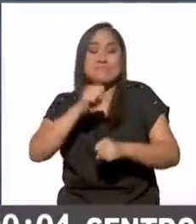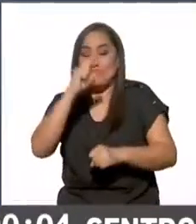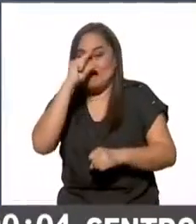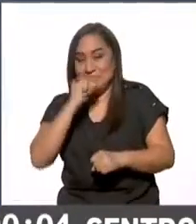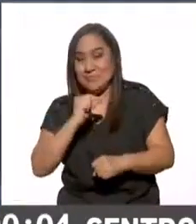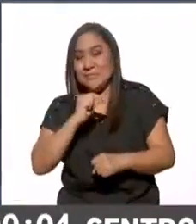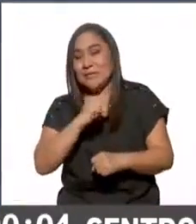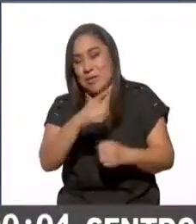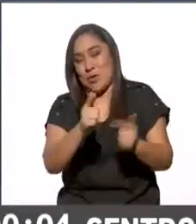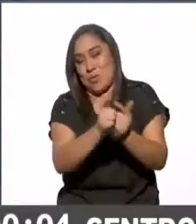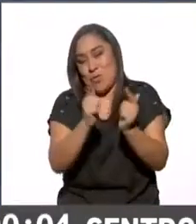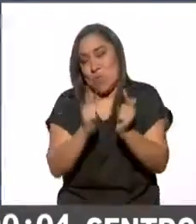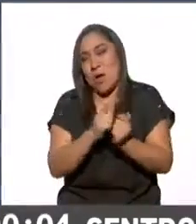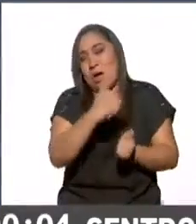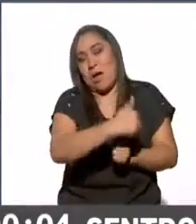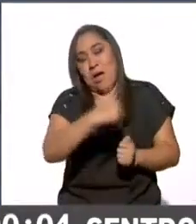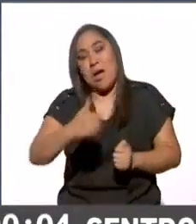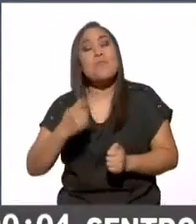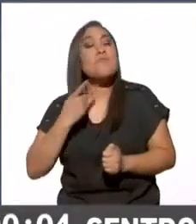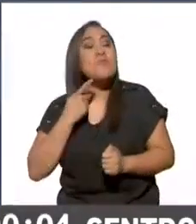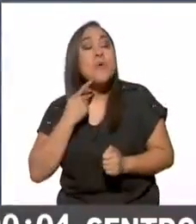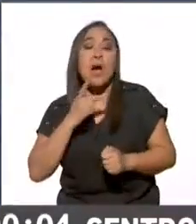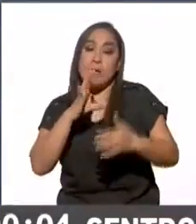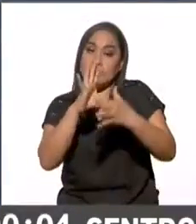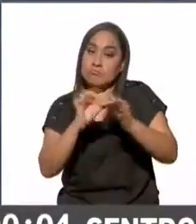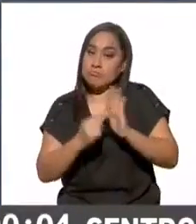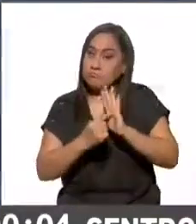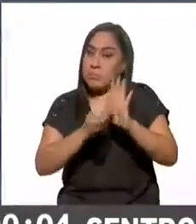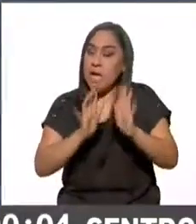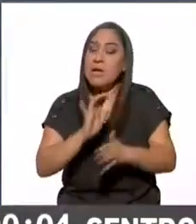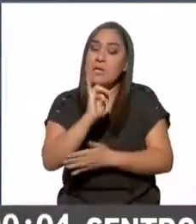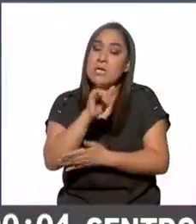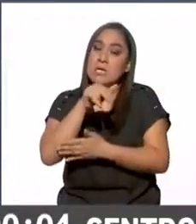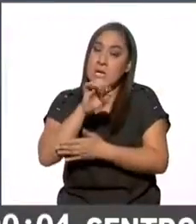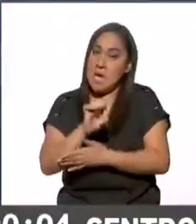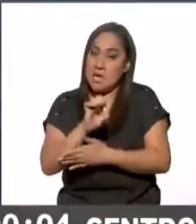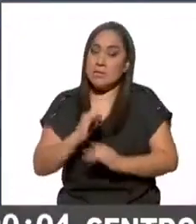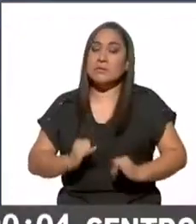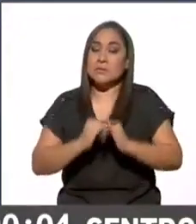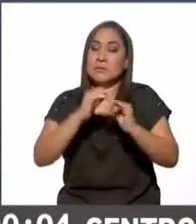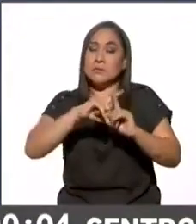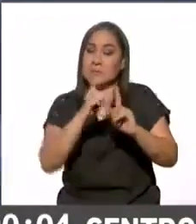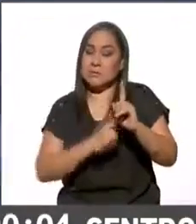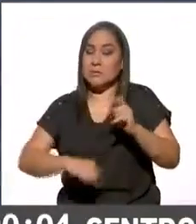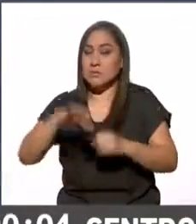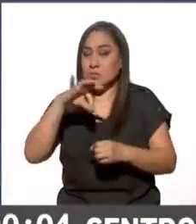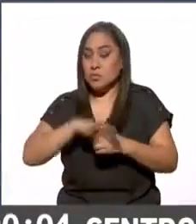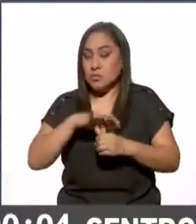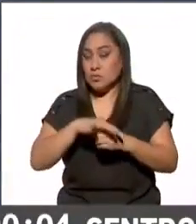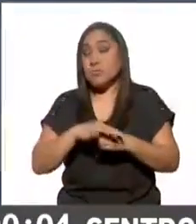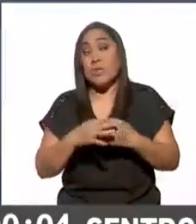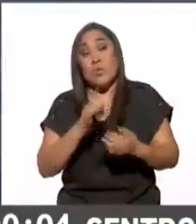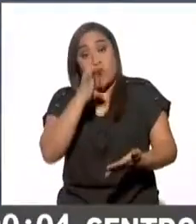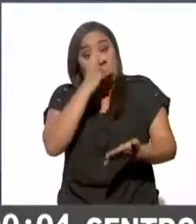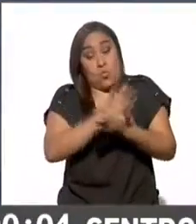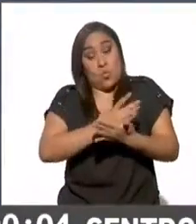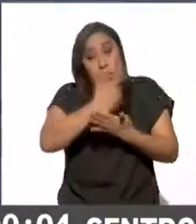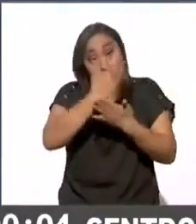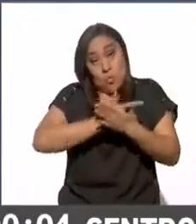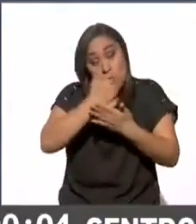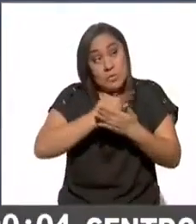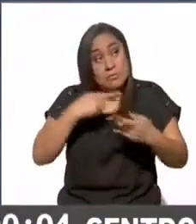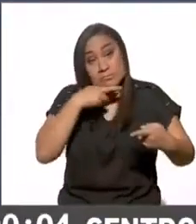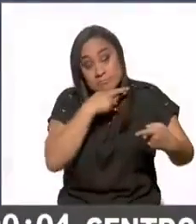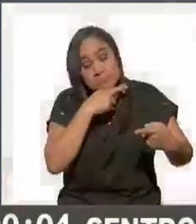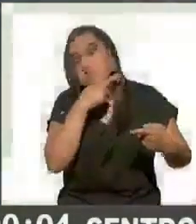por partido político que da a conocer el Instituto Nacional Electoral pero no será el único conteo rápido que realice